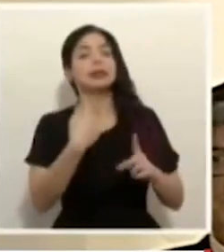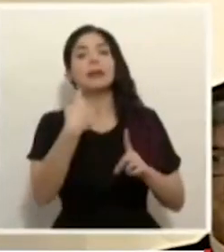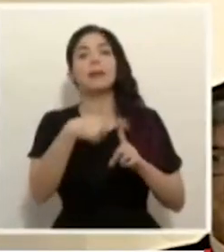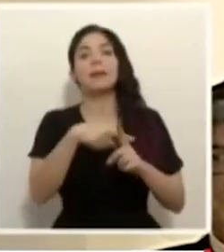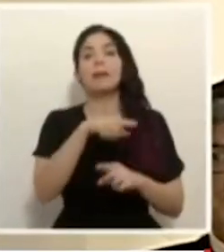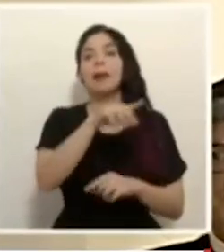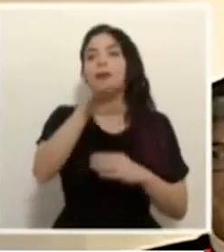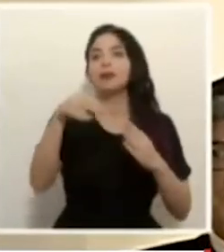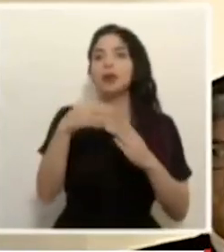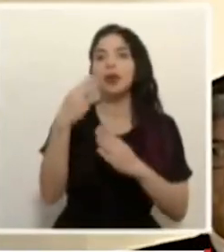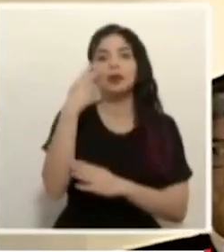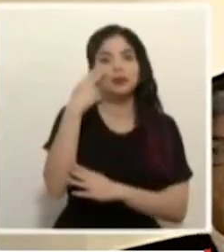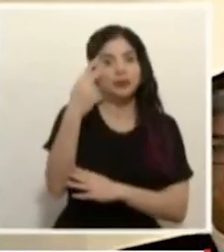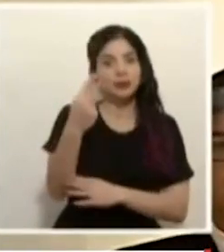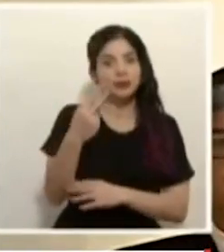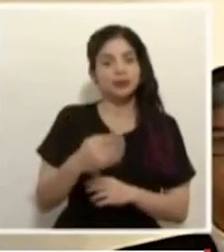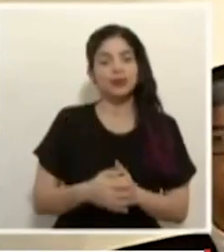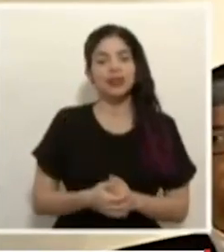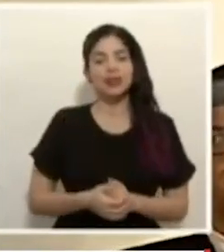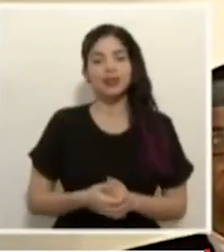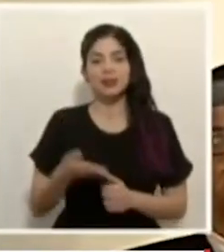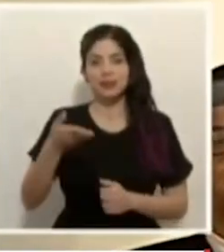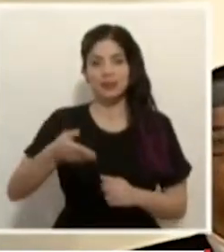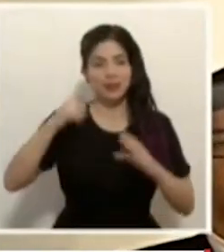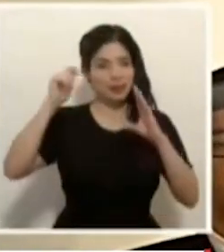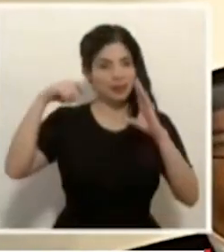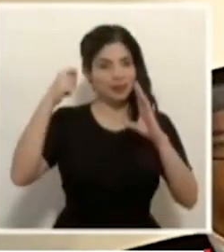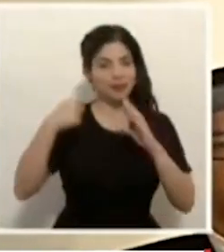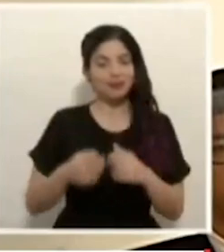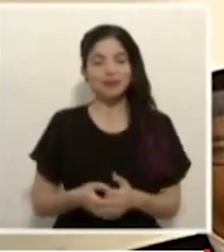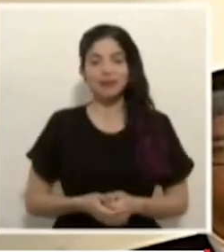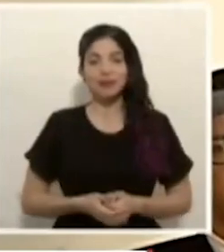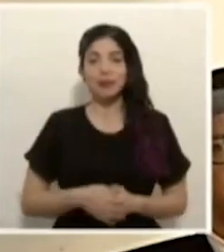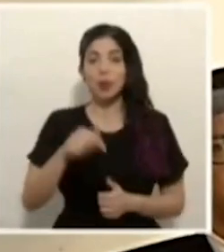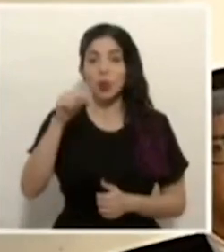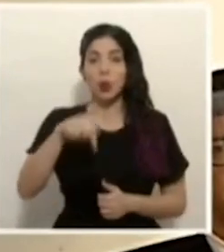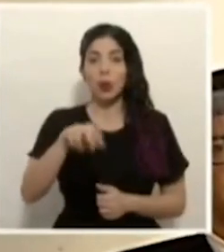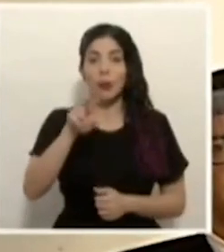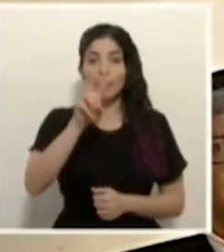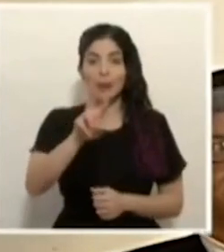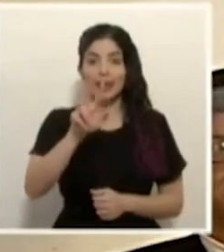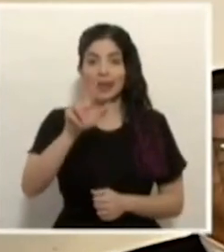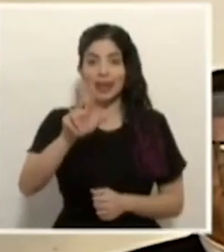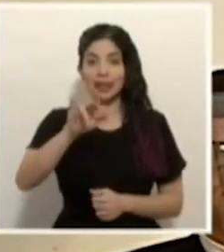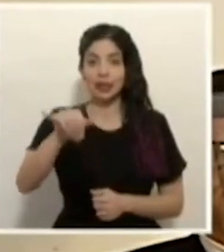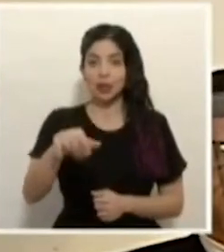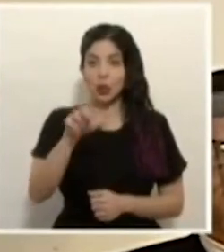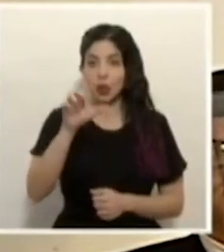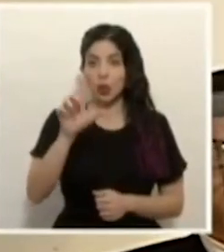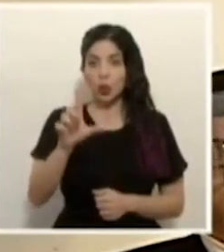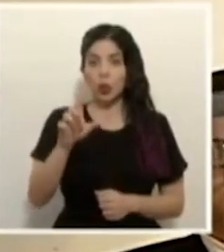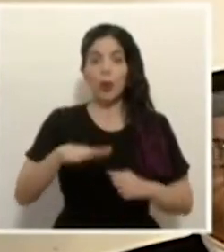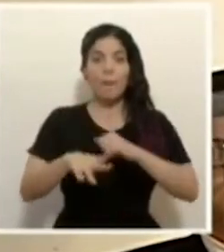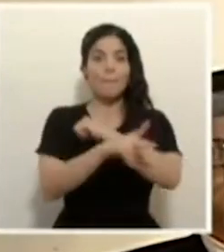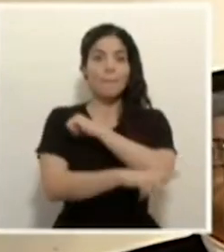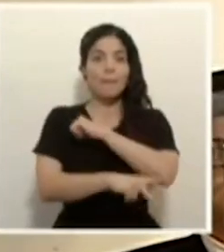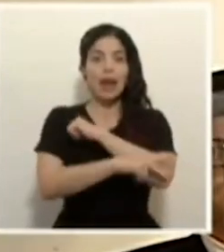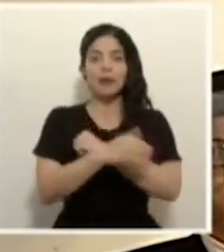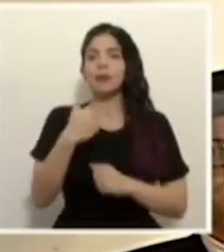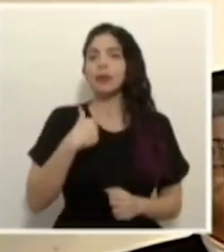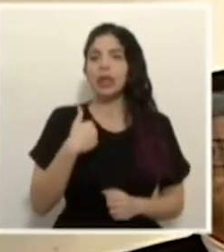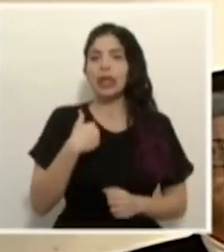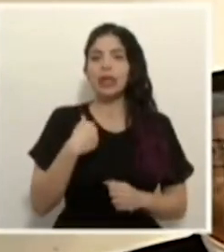sintonizando la transmisión. Al ser 23 de julio, el país registra